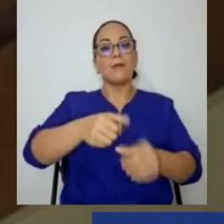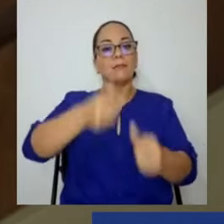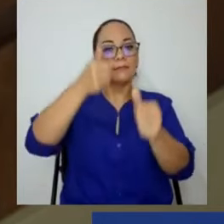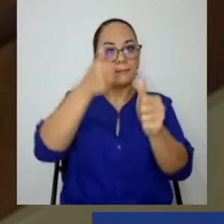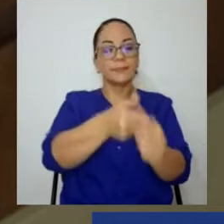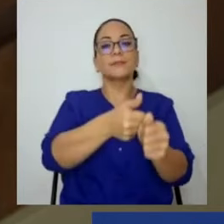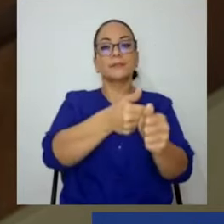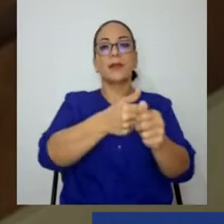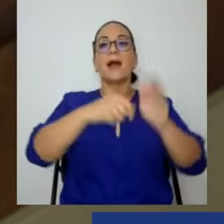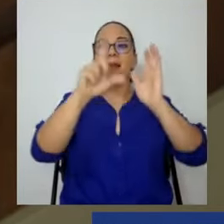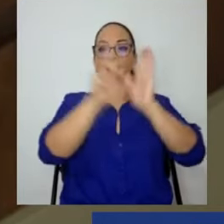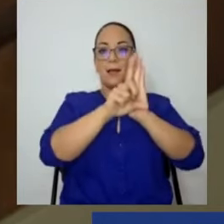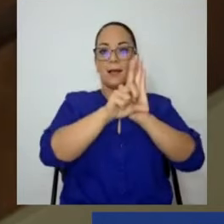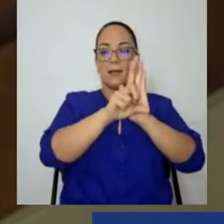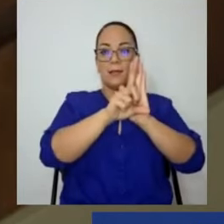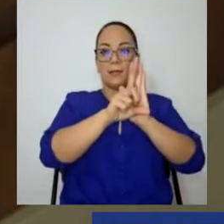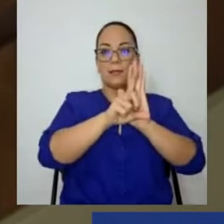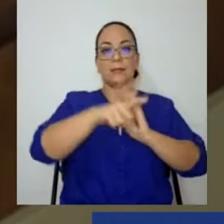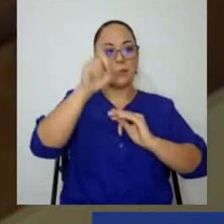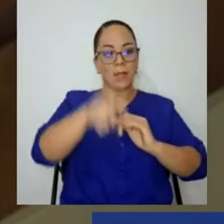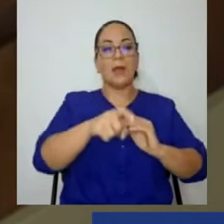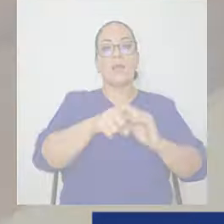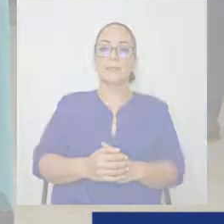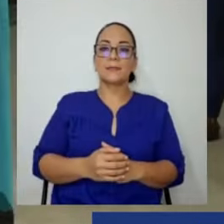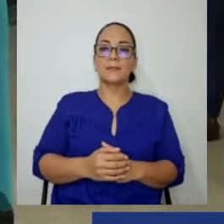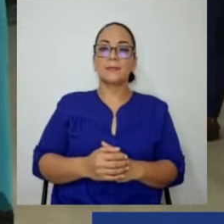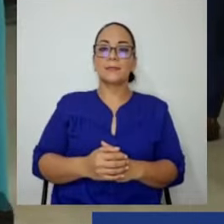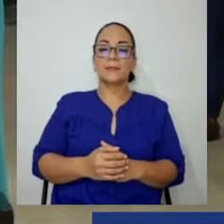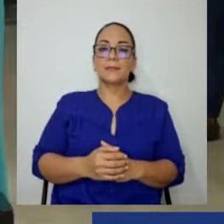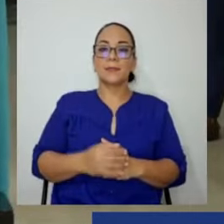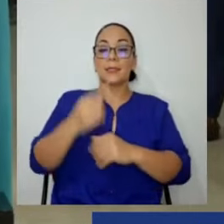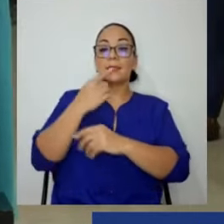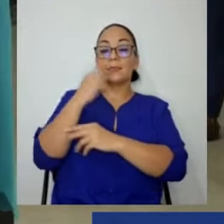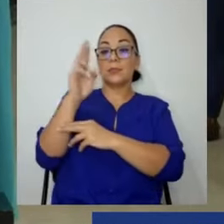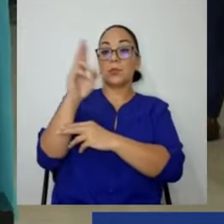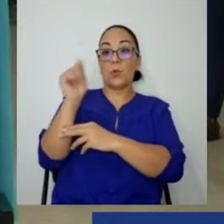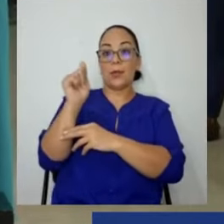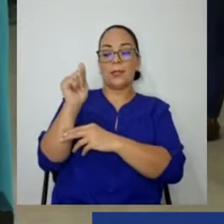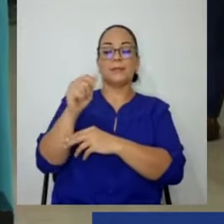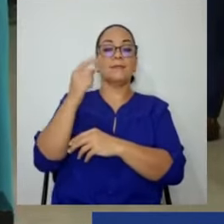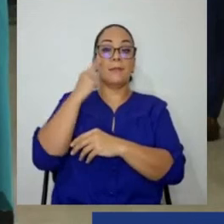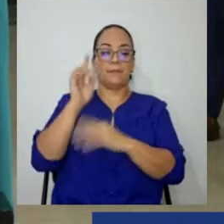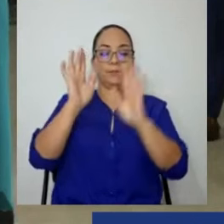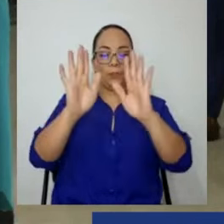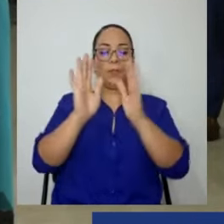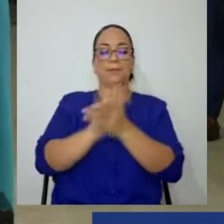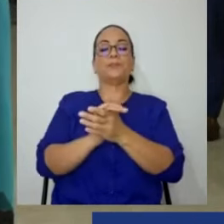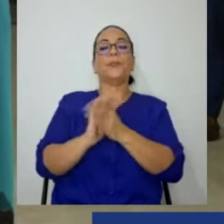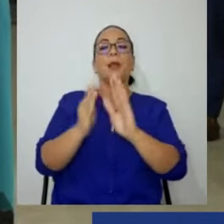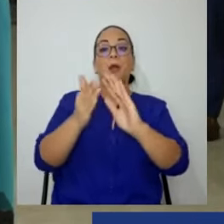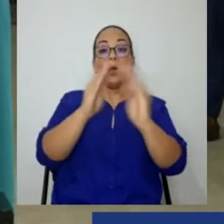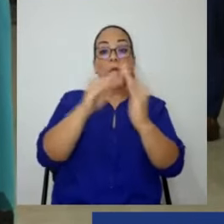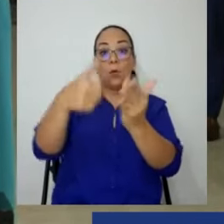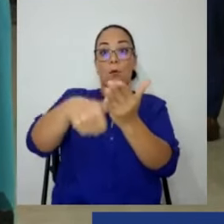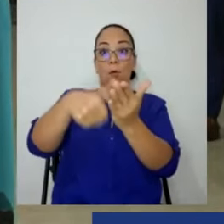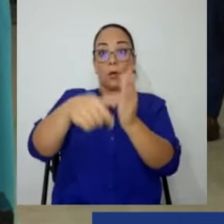legalidad, la constitución de Costa Rica. El referéndum se puede hacer por tres vías.